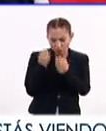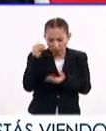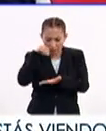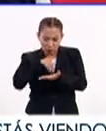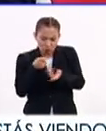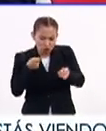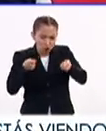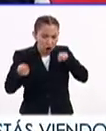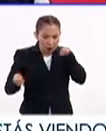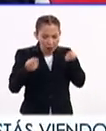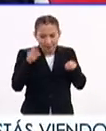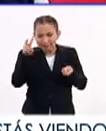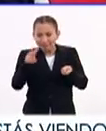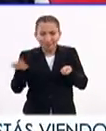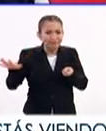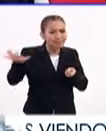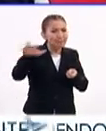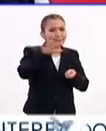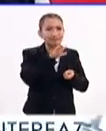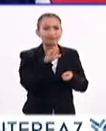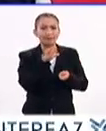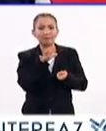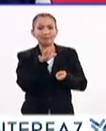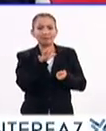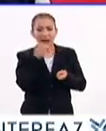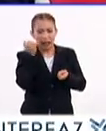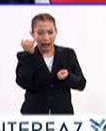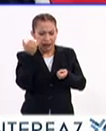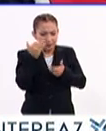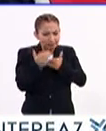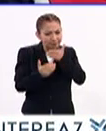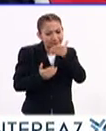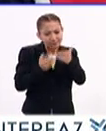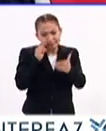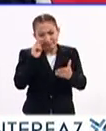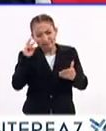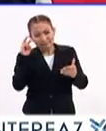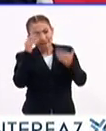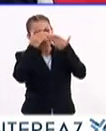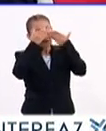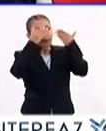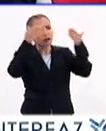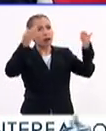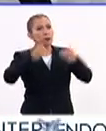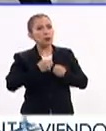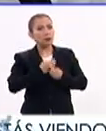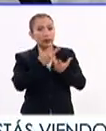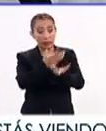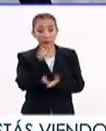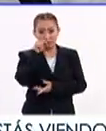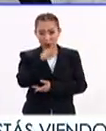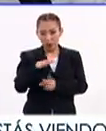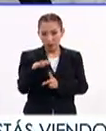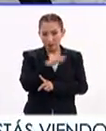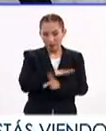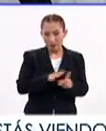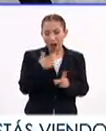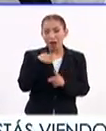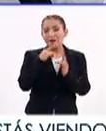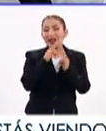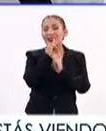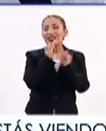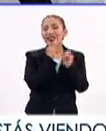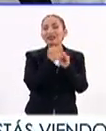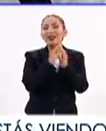el que controlamos nuestra realidad, a desarrollar una mirada de poeta. En este contexto, la